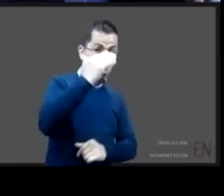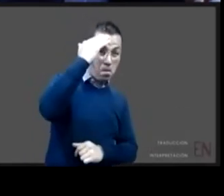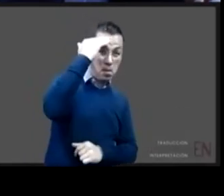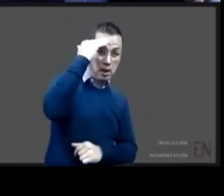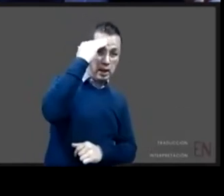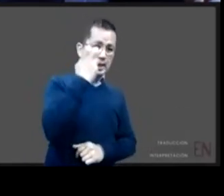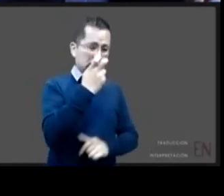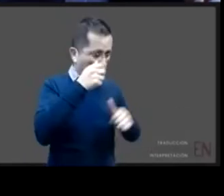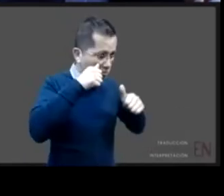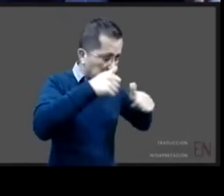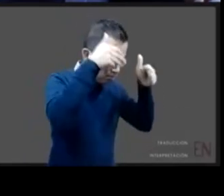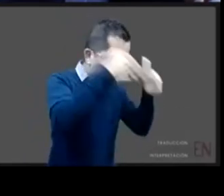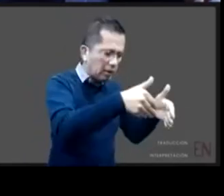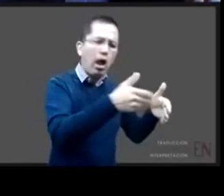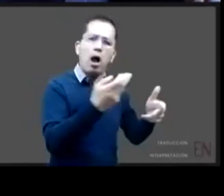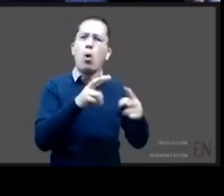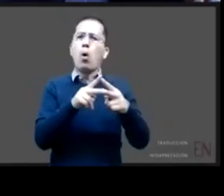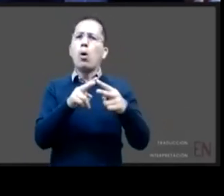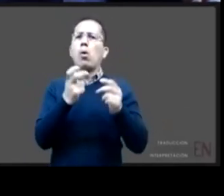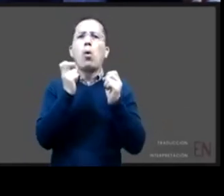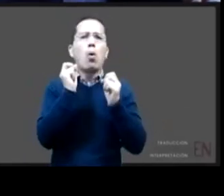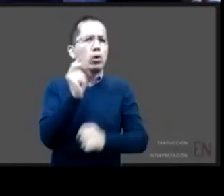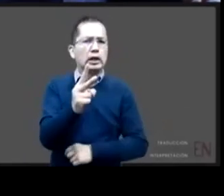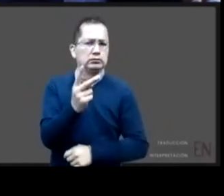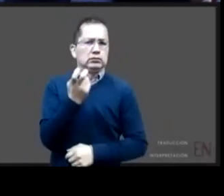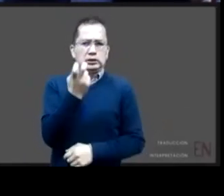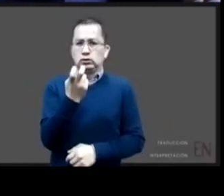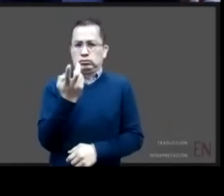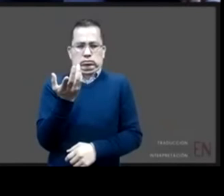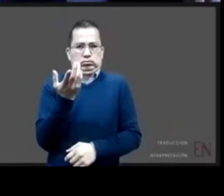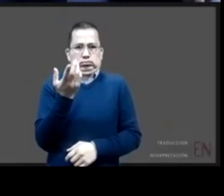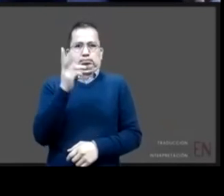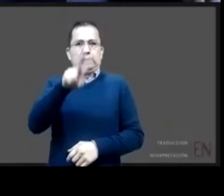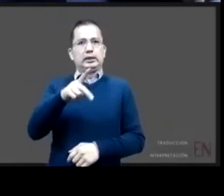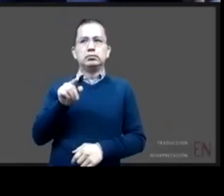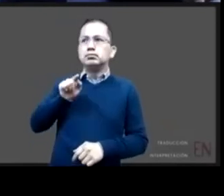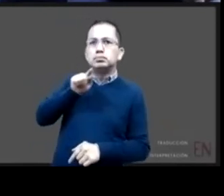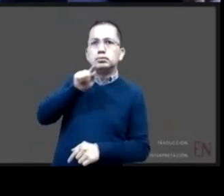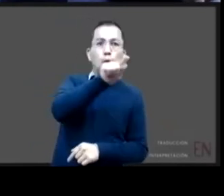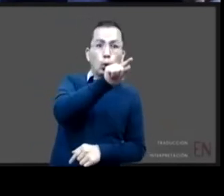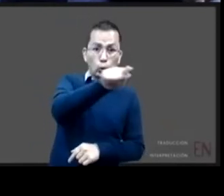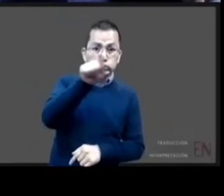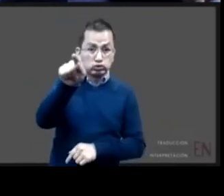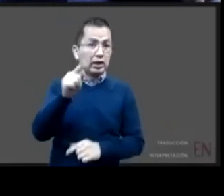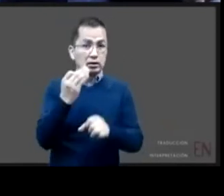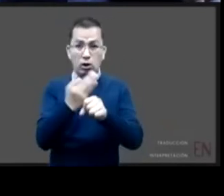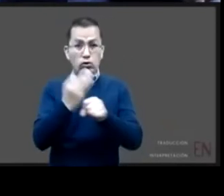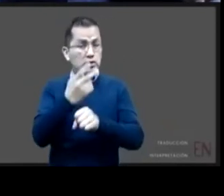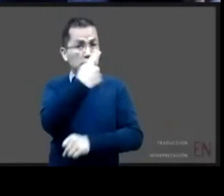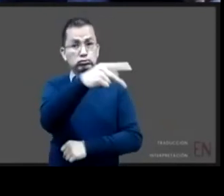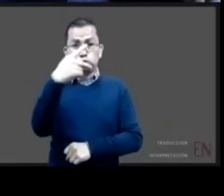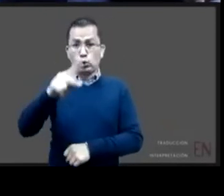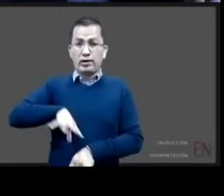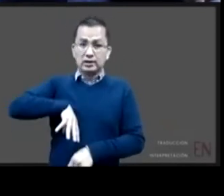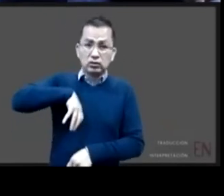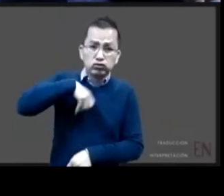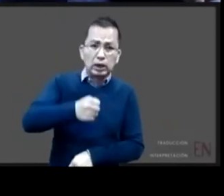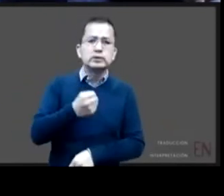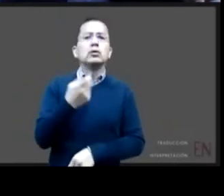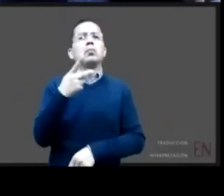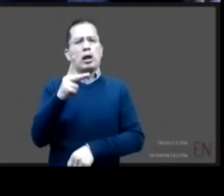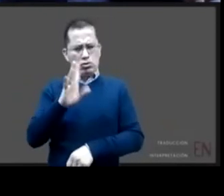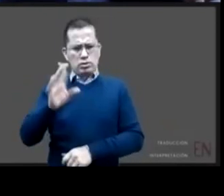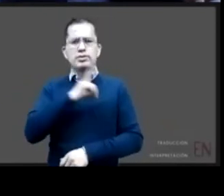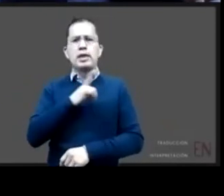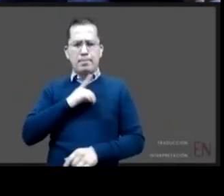extraordinario que se ha marcado de parte de todos ustedes y de otras instituciones y establecerlo en la ley no solo identificar los